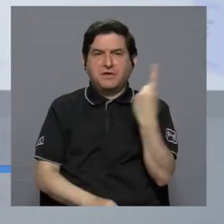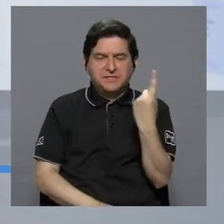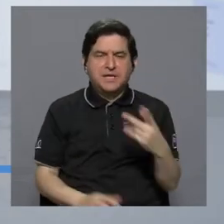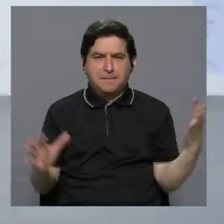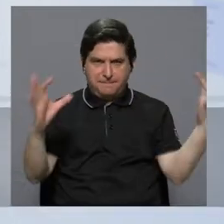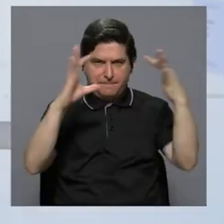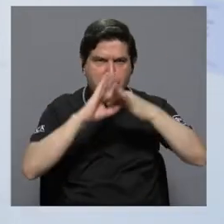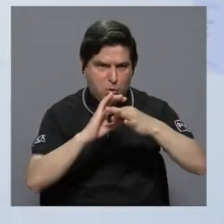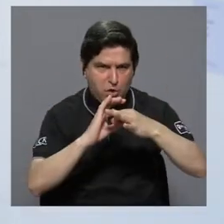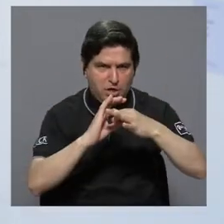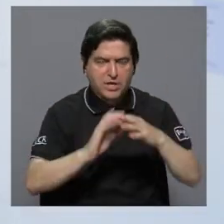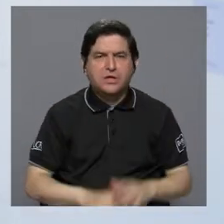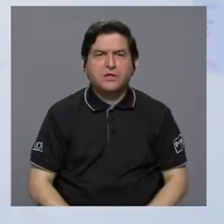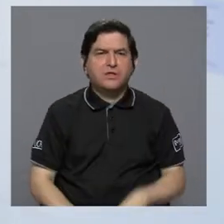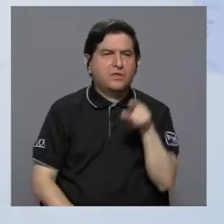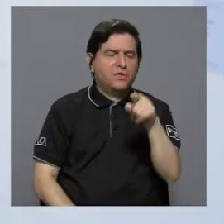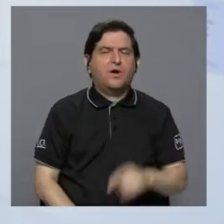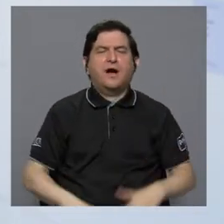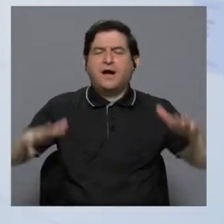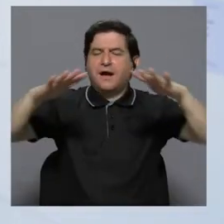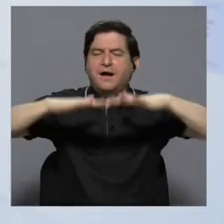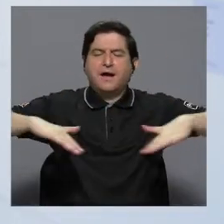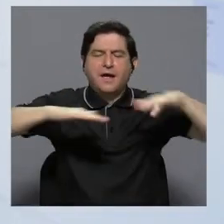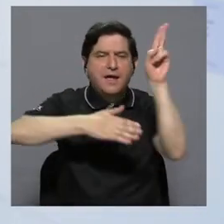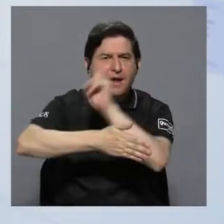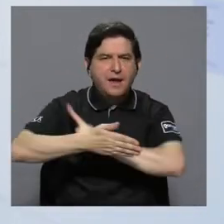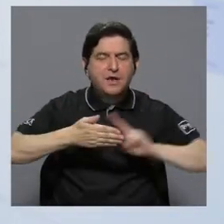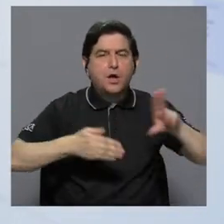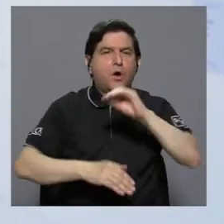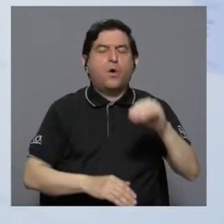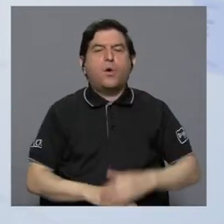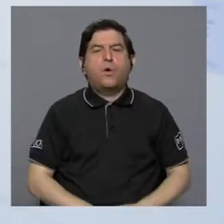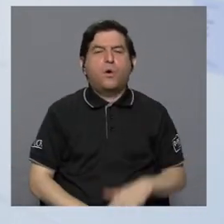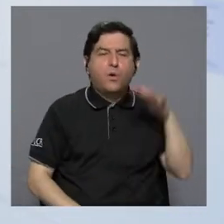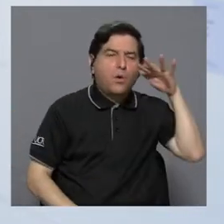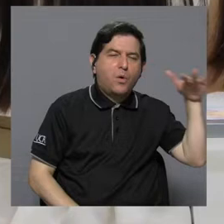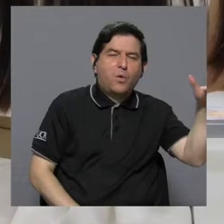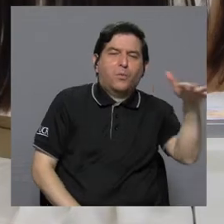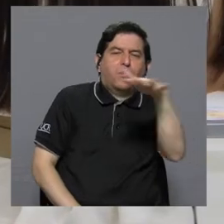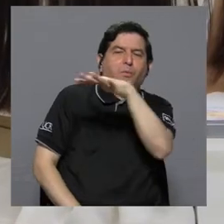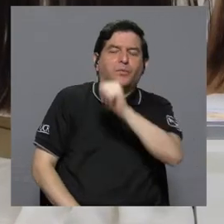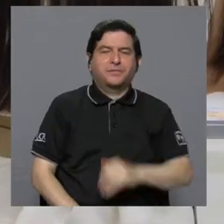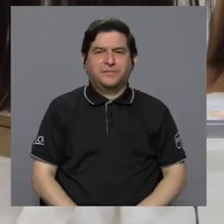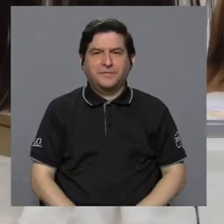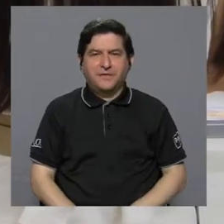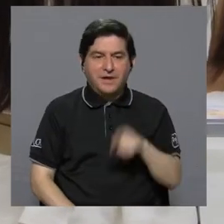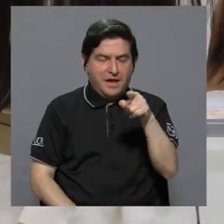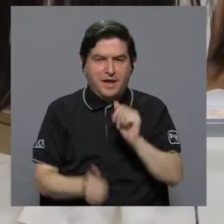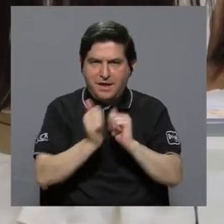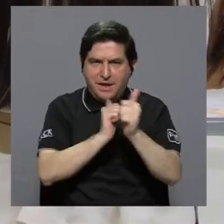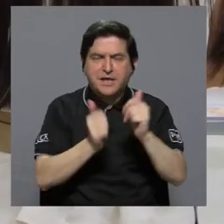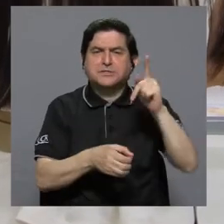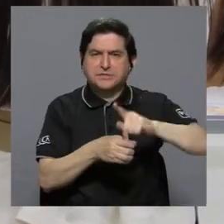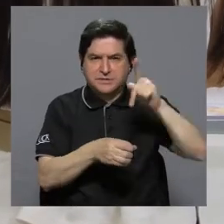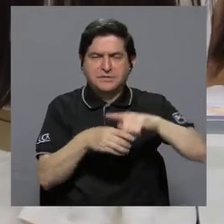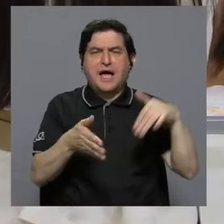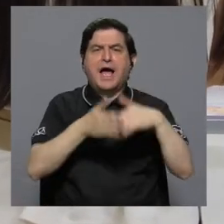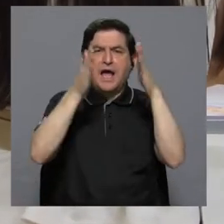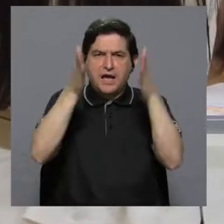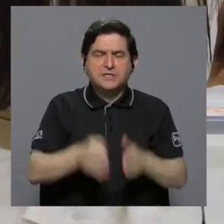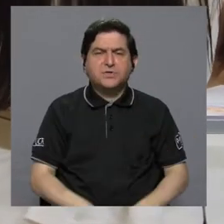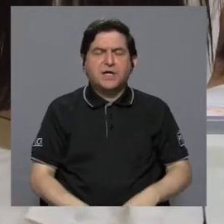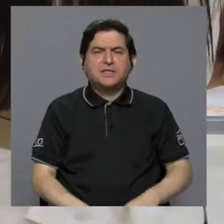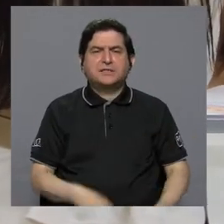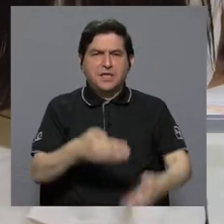y cuando esté vinculado con el entorno universitario o con el paisaje. En el certamen pueden participar